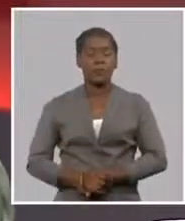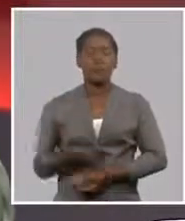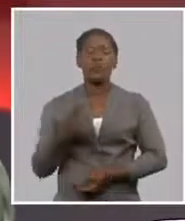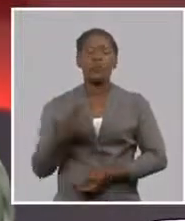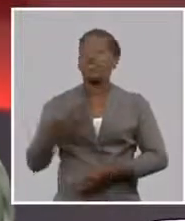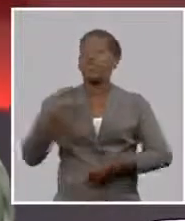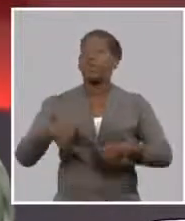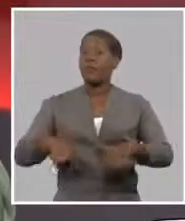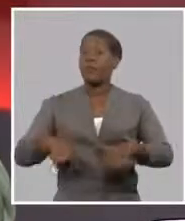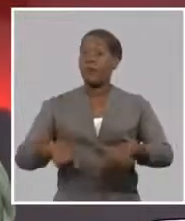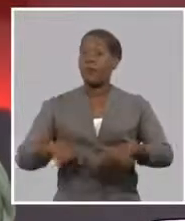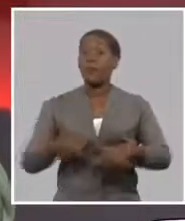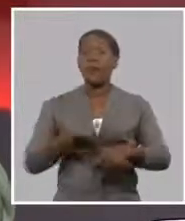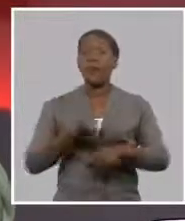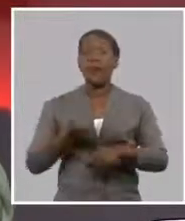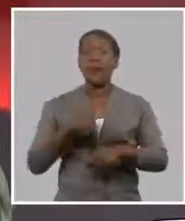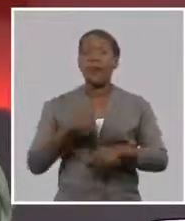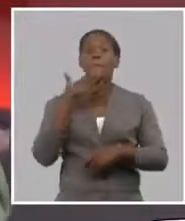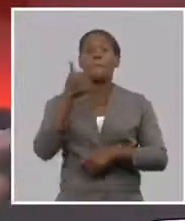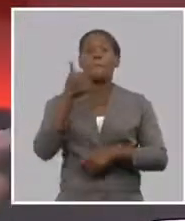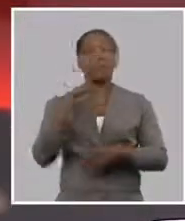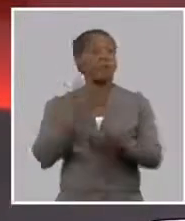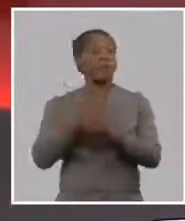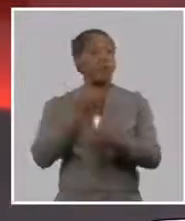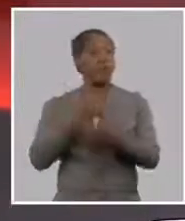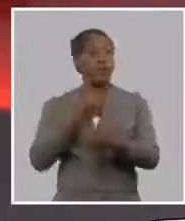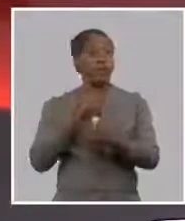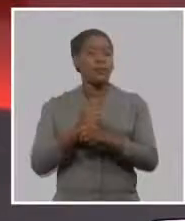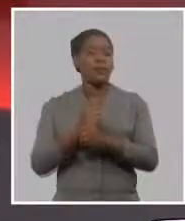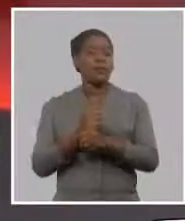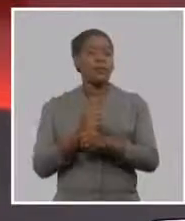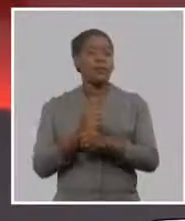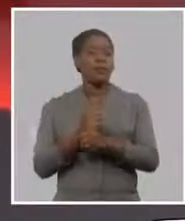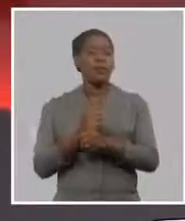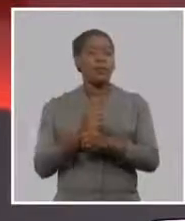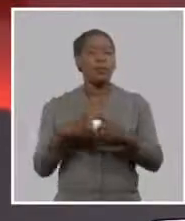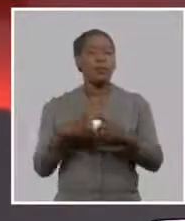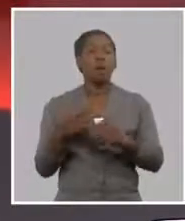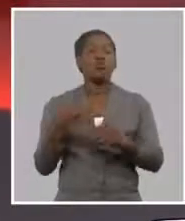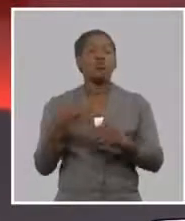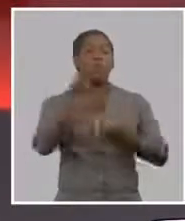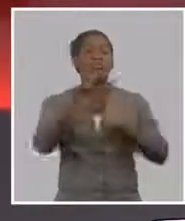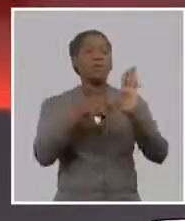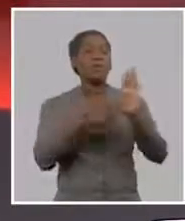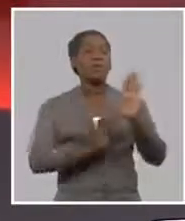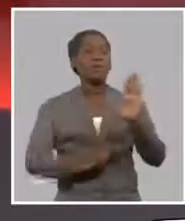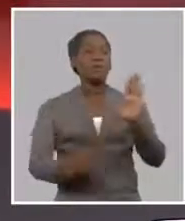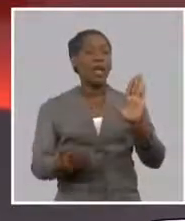mejorar mucho todavía el alcance porque las medidas no son estáticas o no terminamos de